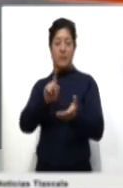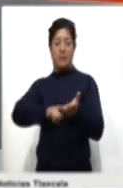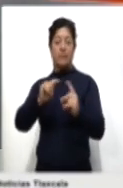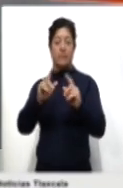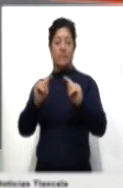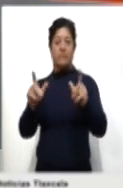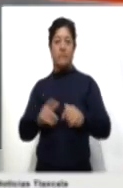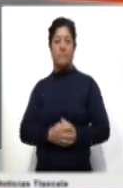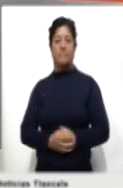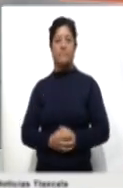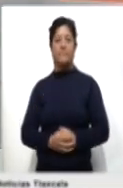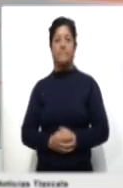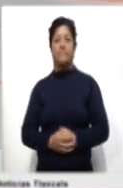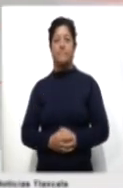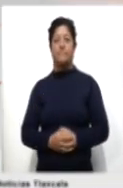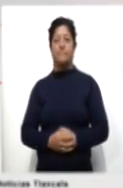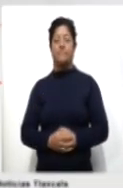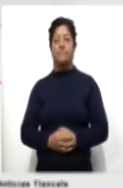Estado de Tlaxcala.